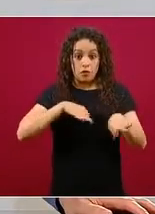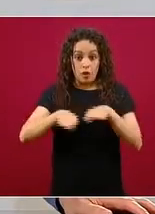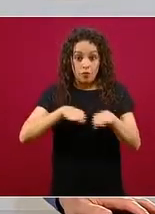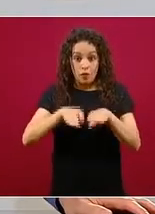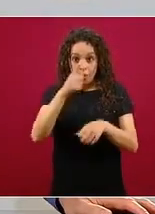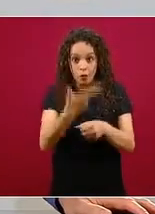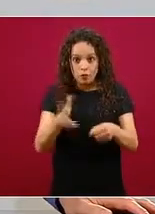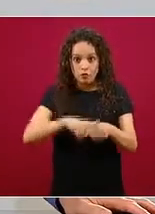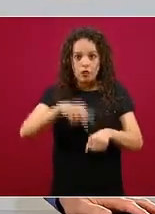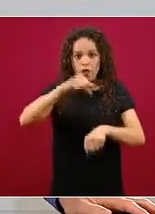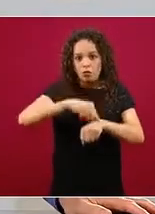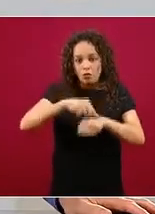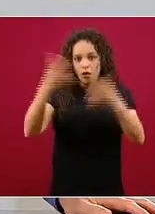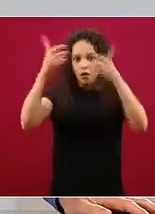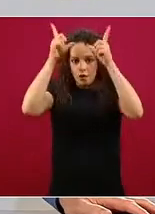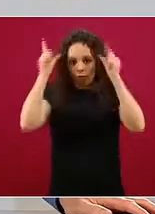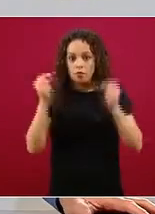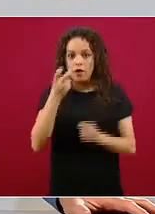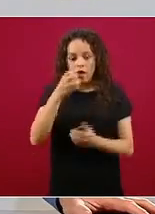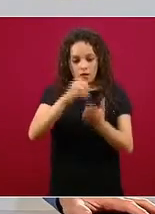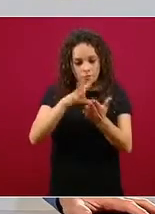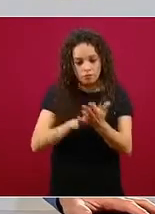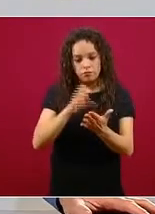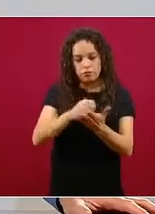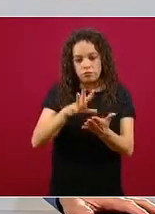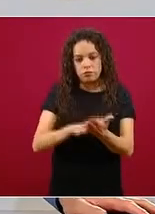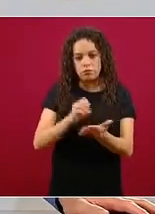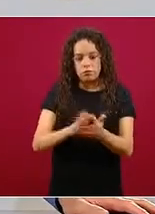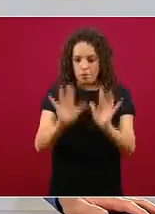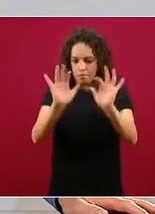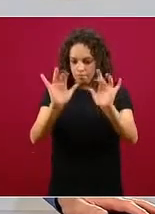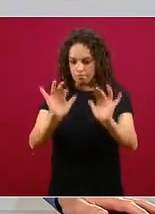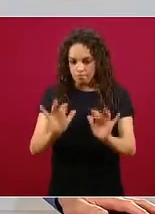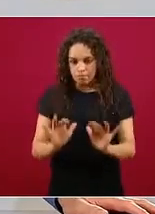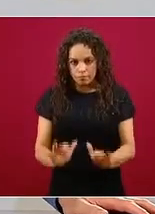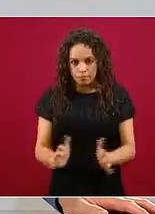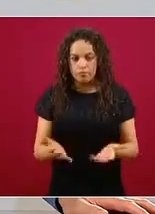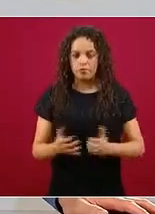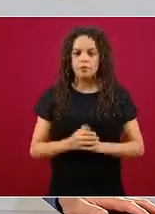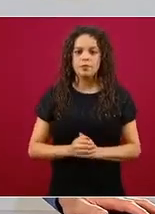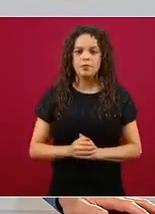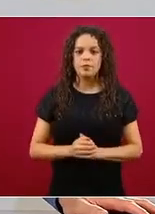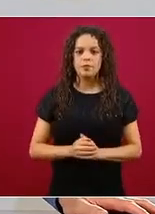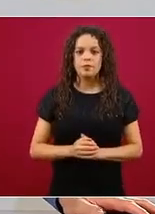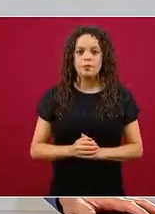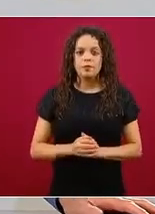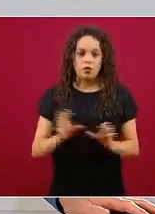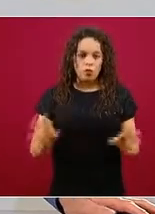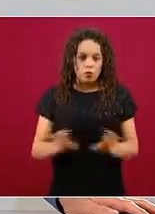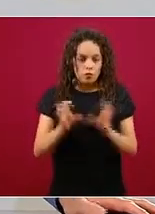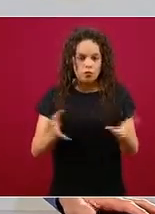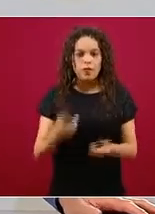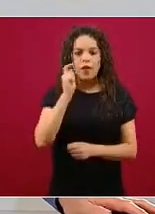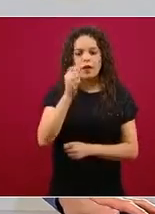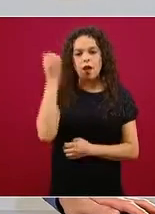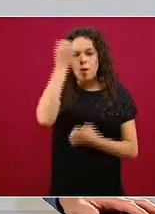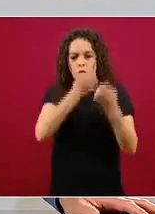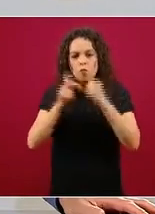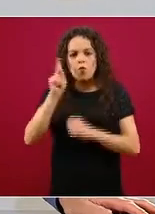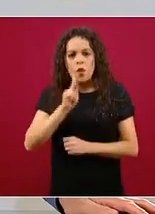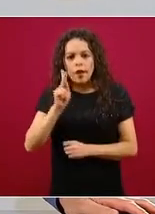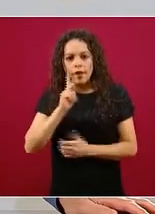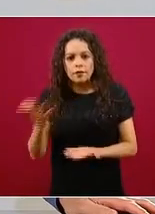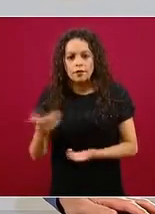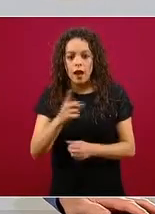la situación de la epidemia a través de la identificación de casos, la toma de muestras, el procesamiento de muestras, el registro de los resultados,